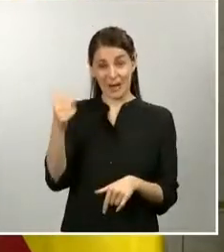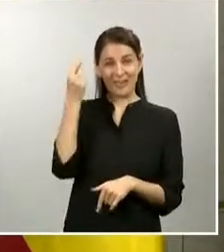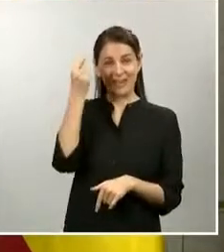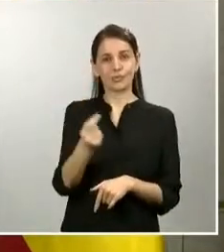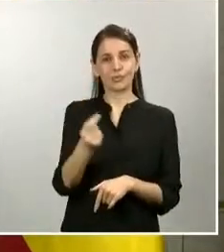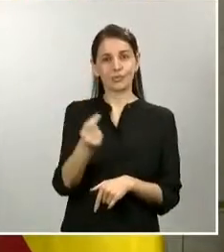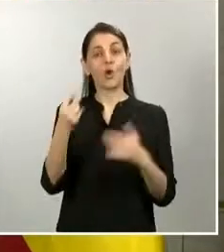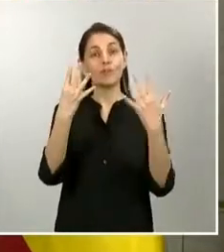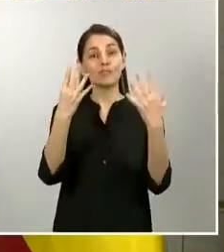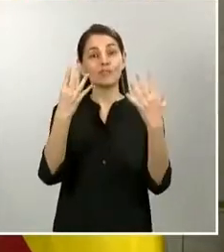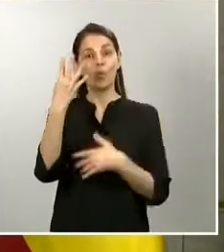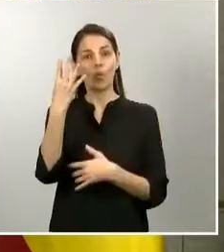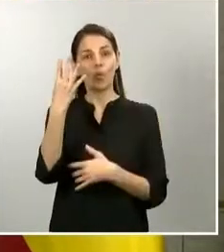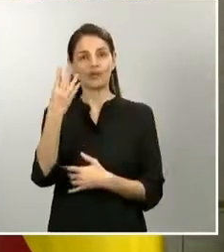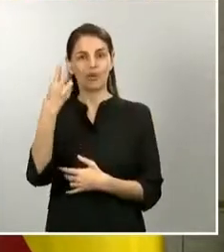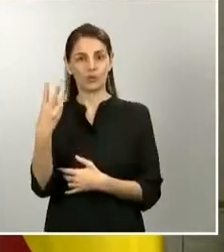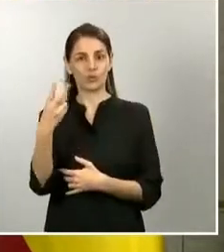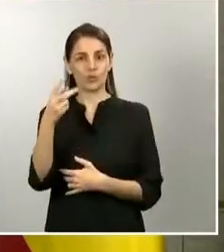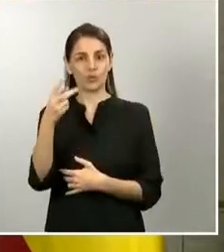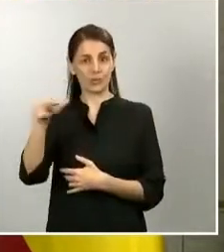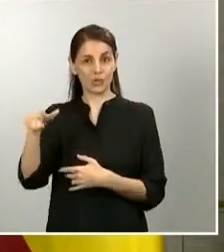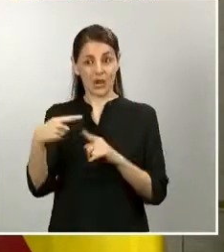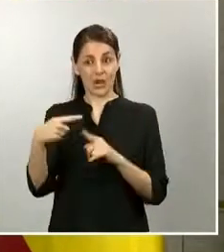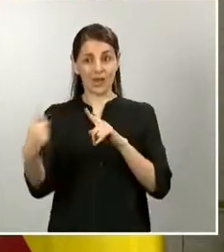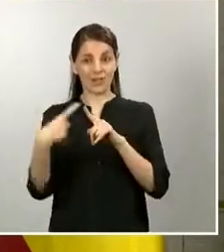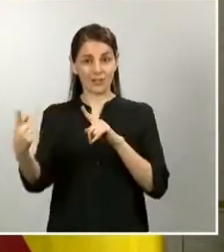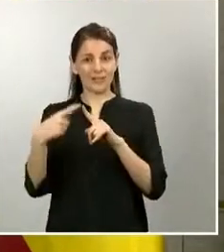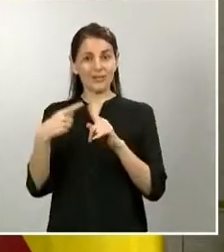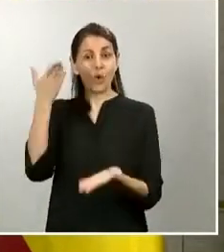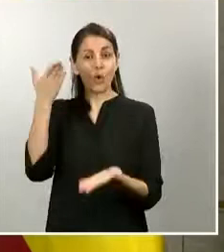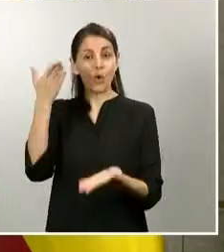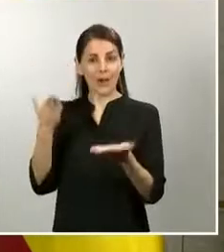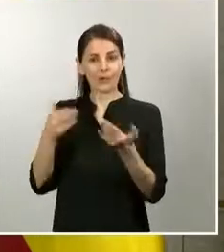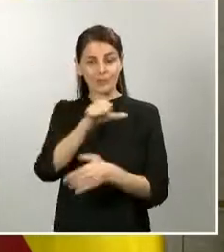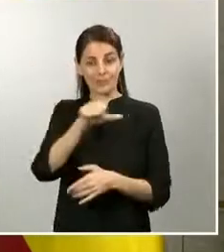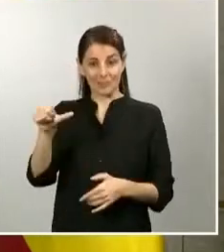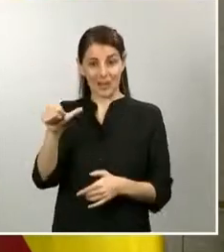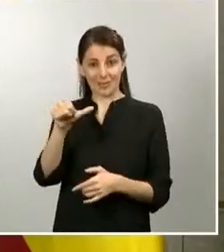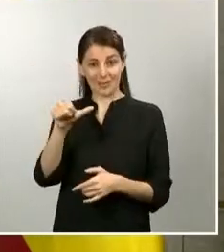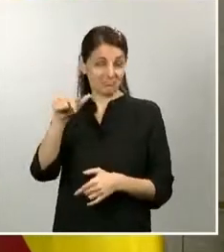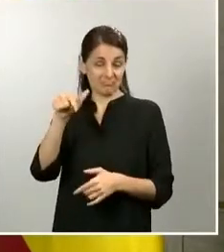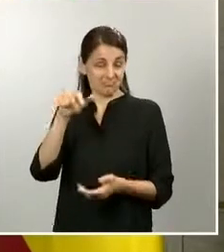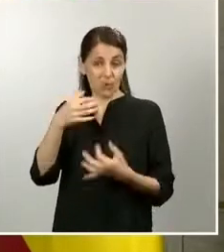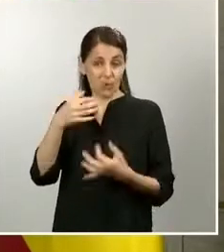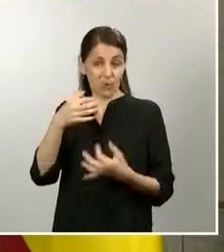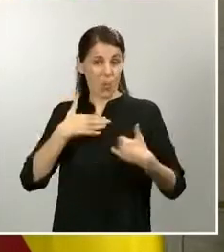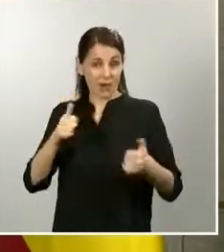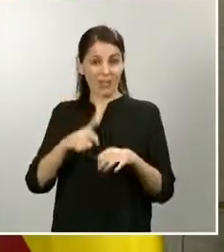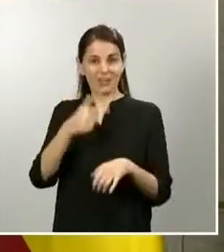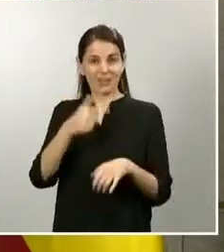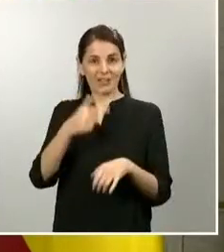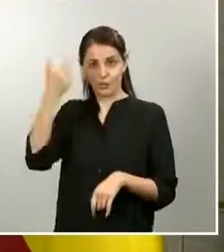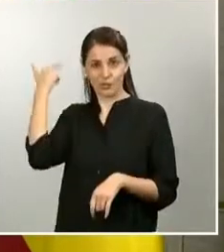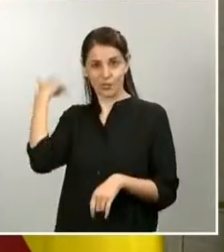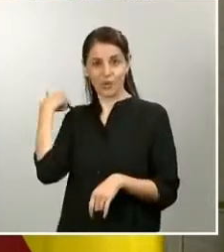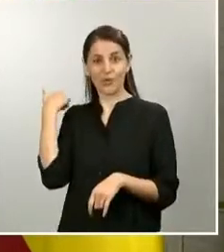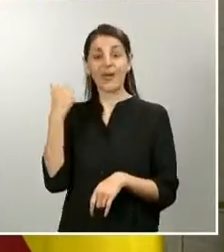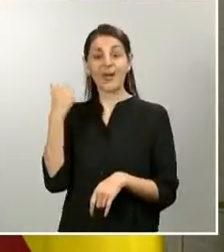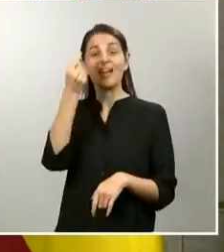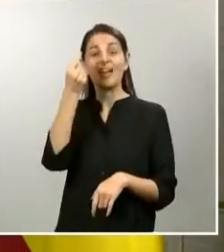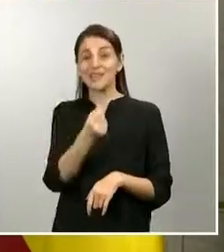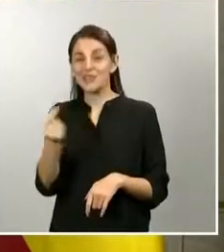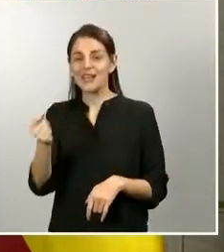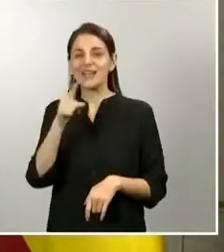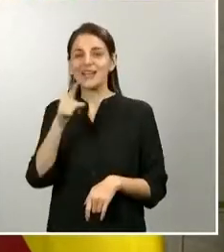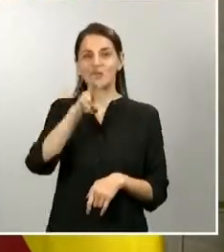personas. Comparado con una semana equivalente del año anterior, hubieran viajado 125.000 personas.